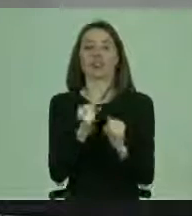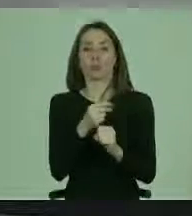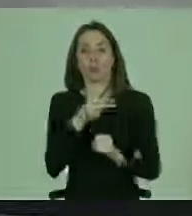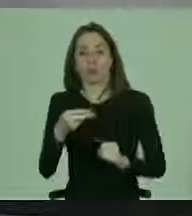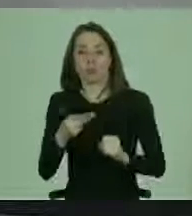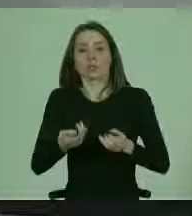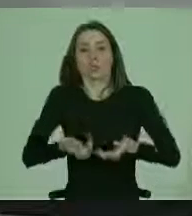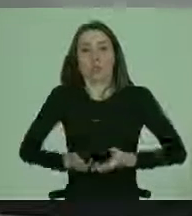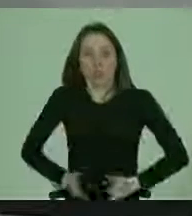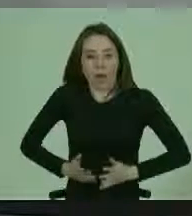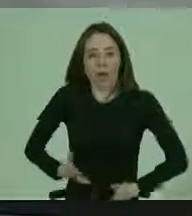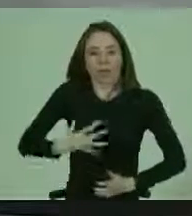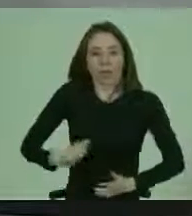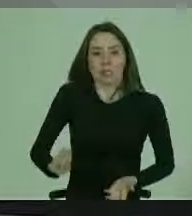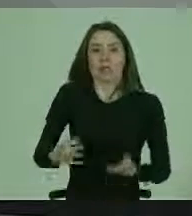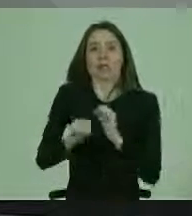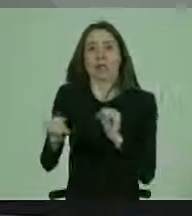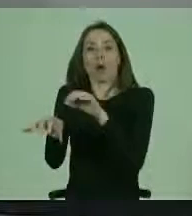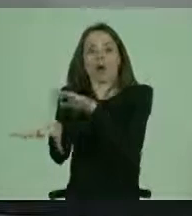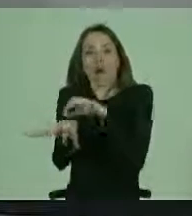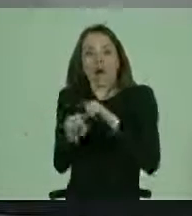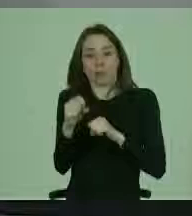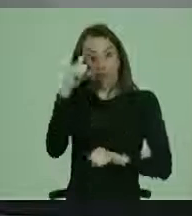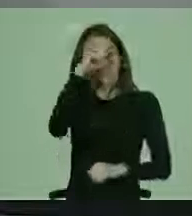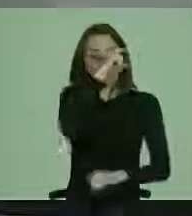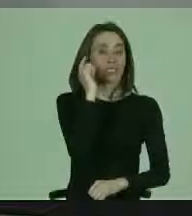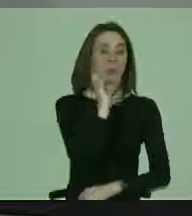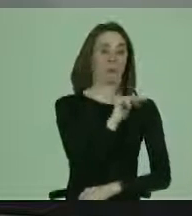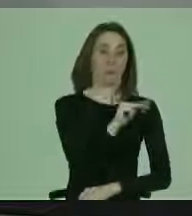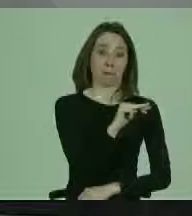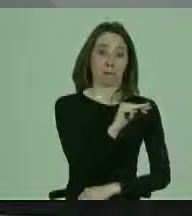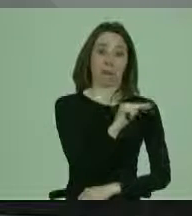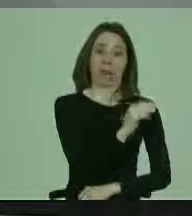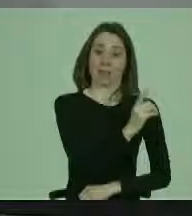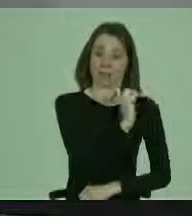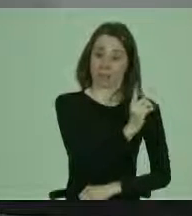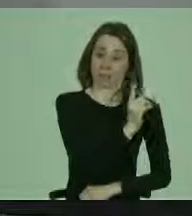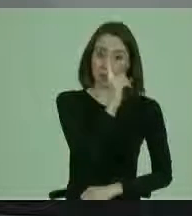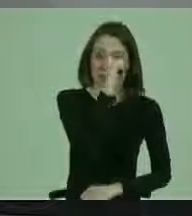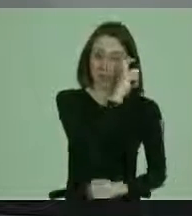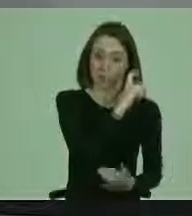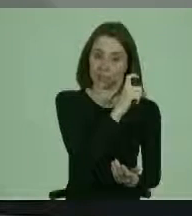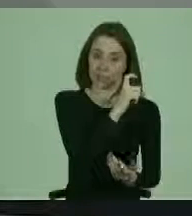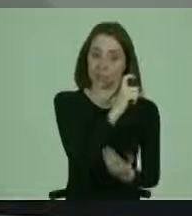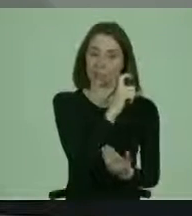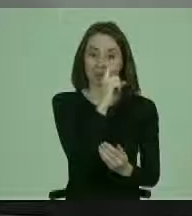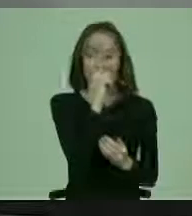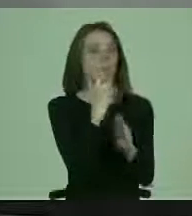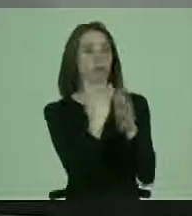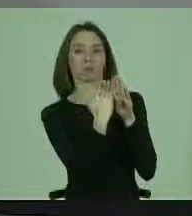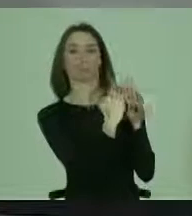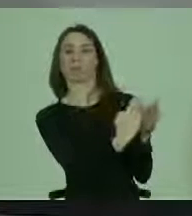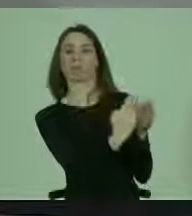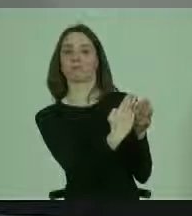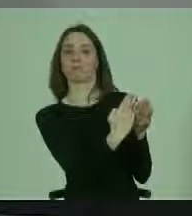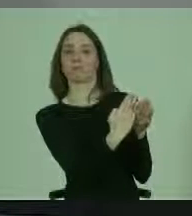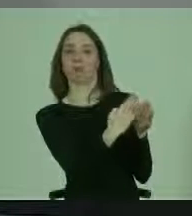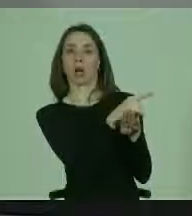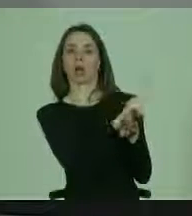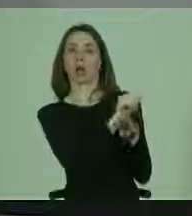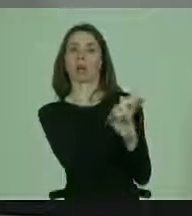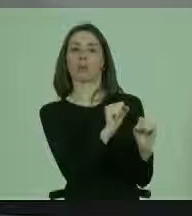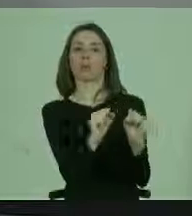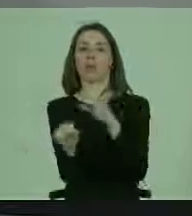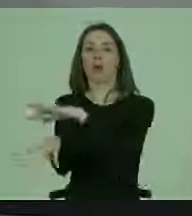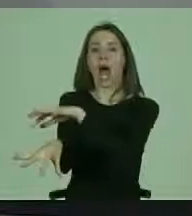reproducción, la adopción, que es tan difícil para madres con discapacidad, por ejemplo, a las cuales se le cuarta la posibilidad